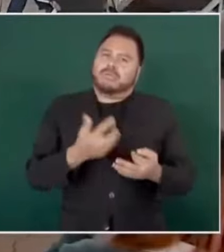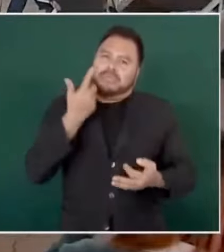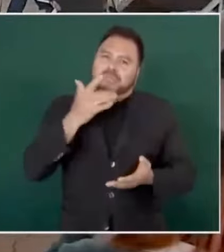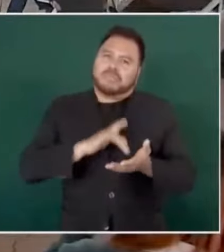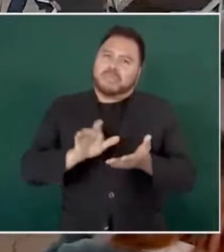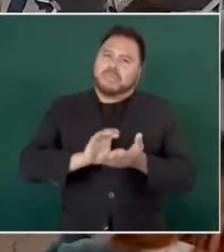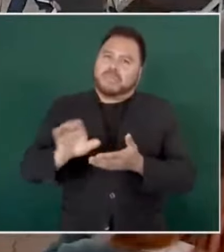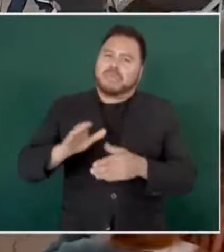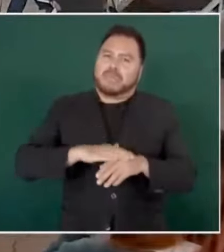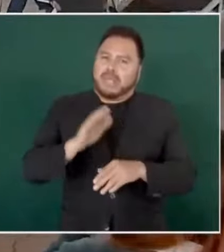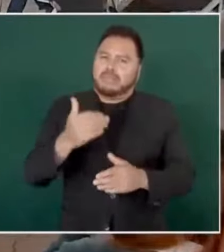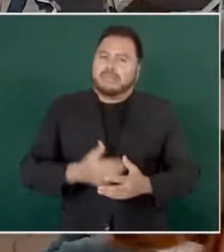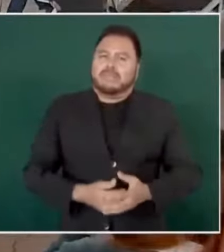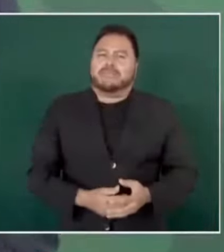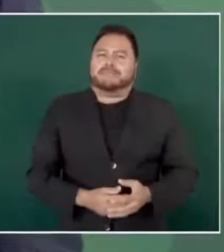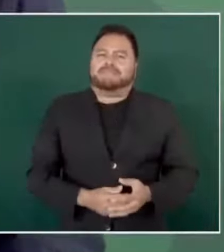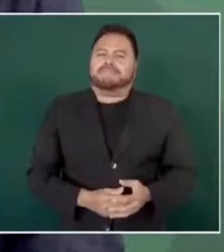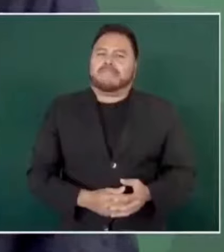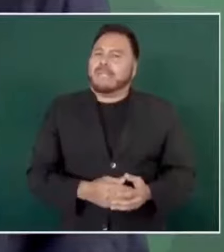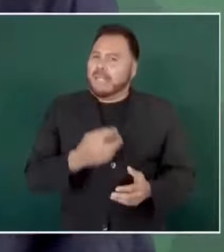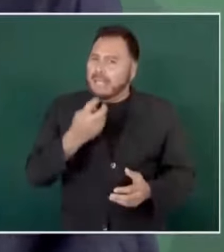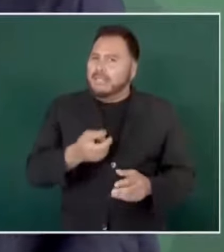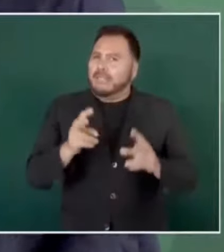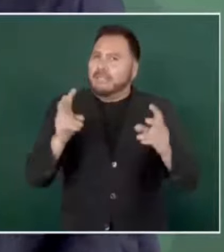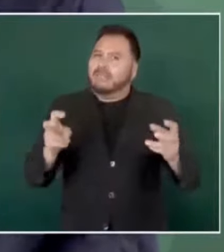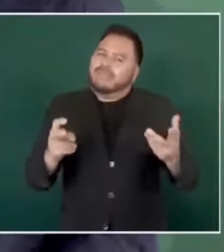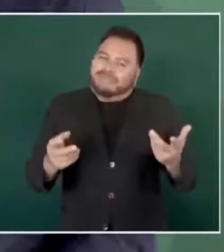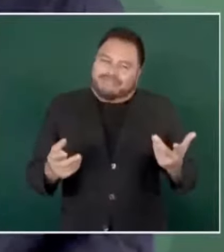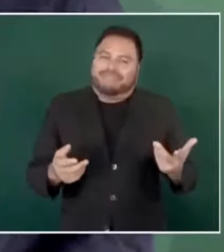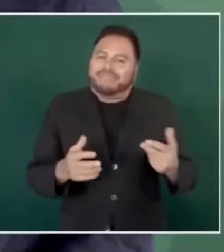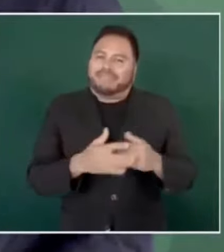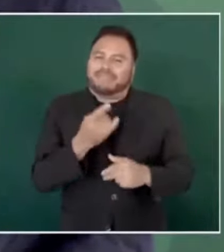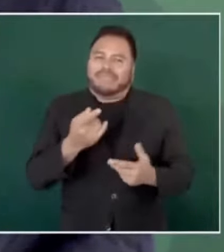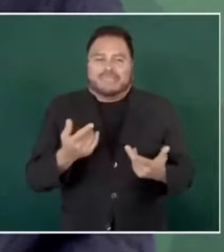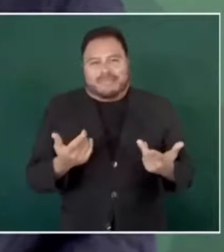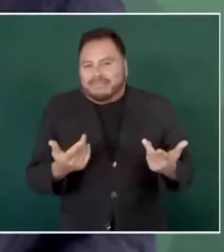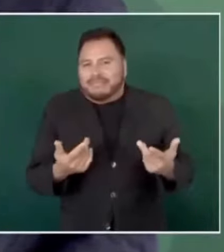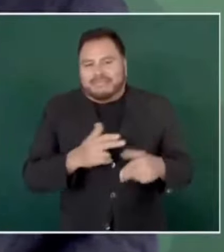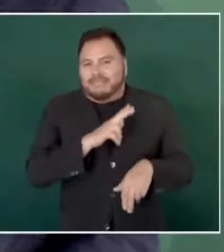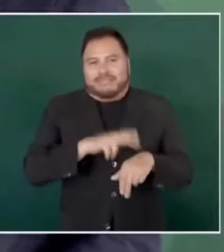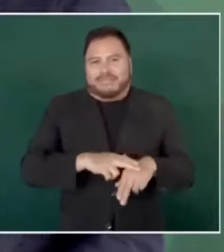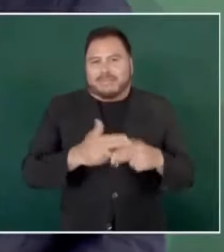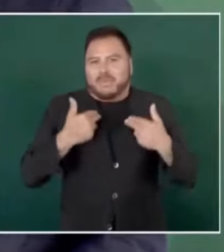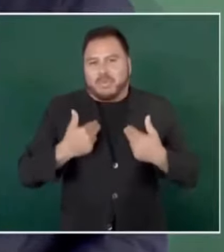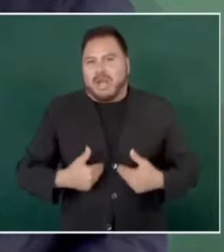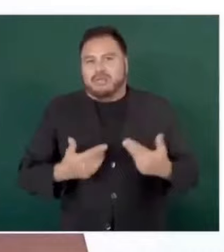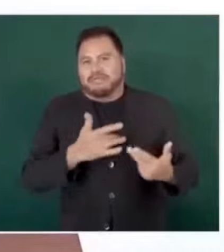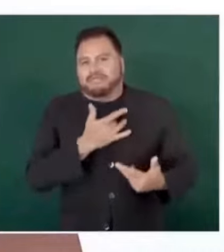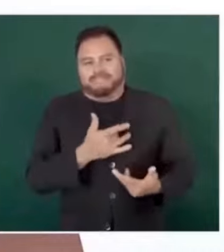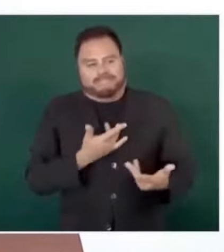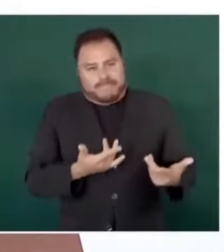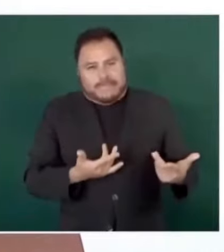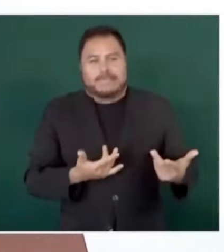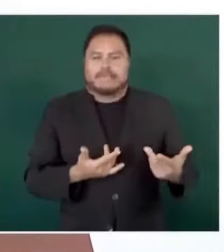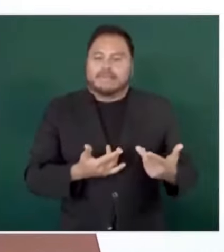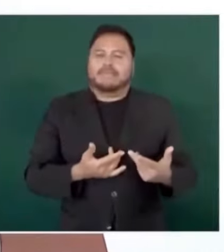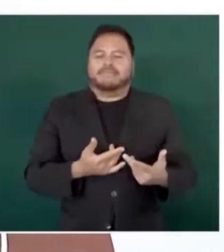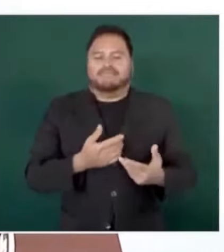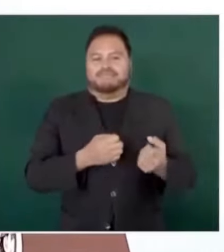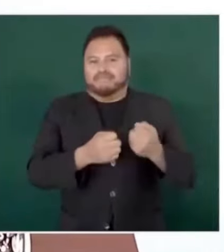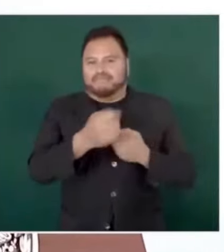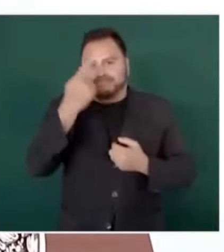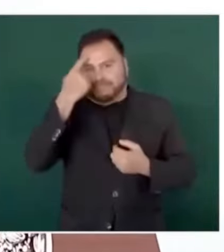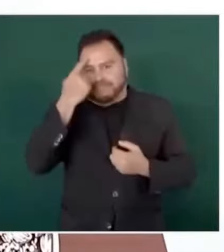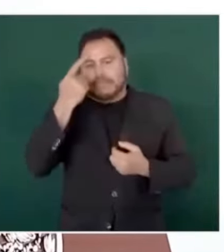porque es un asunto humanitario, es un asunto muy grave que están ellos enfrentando y